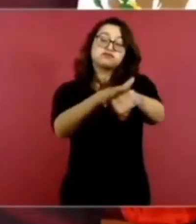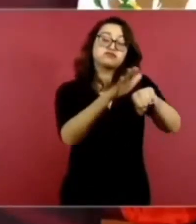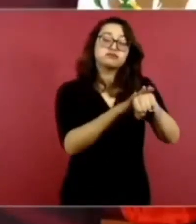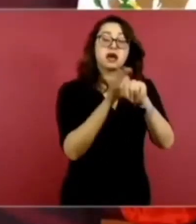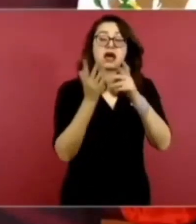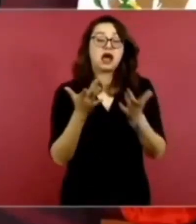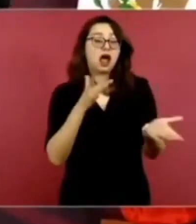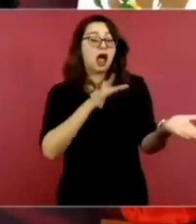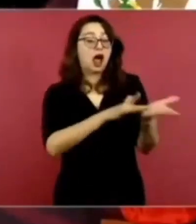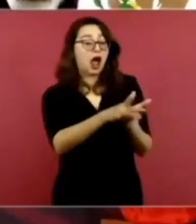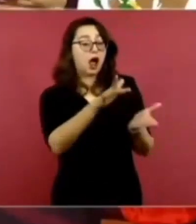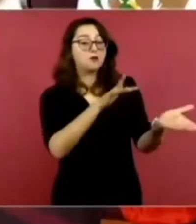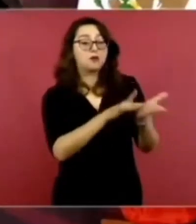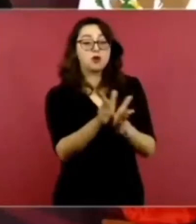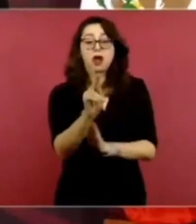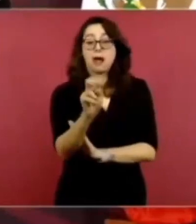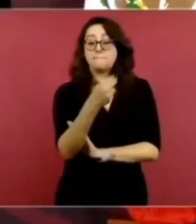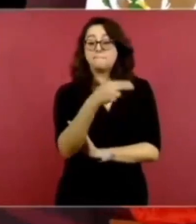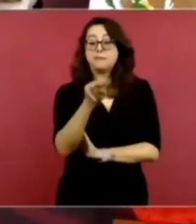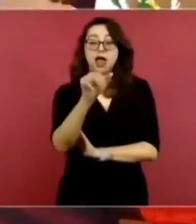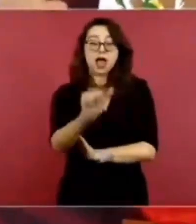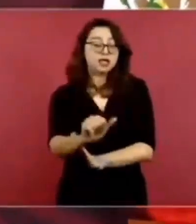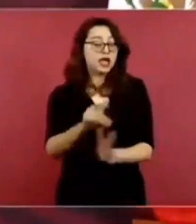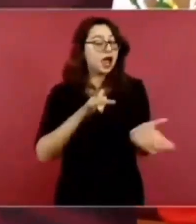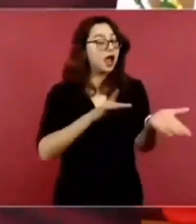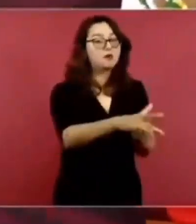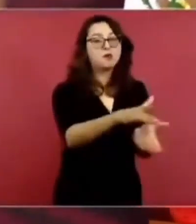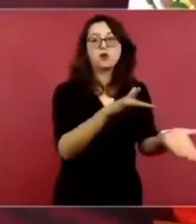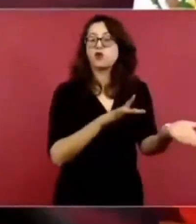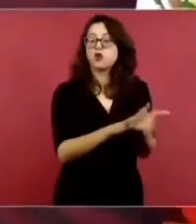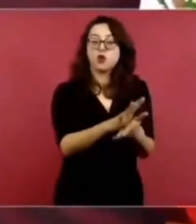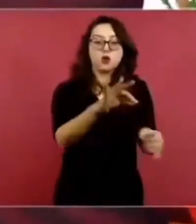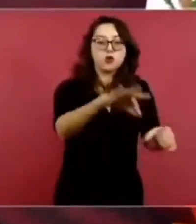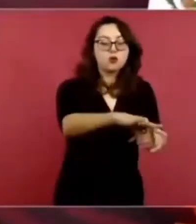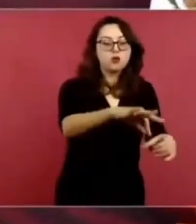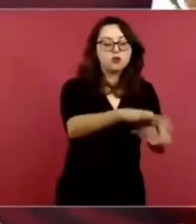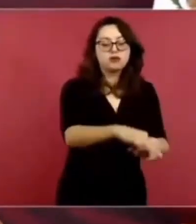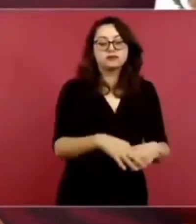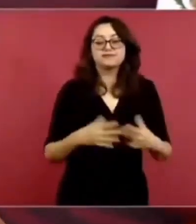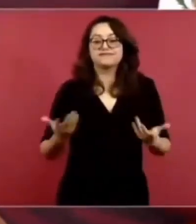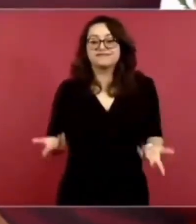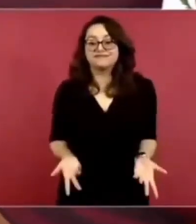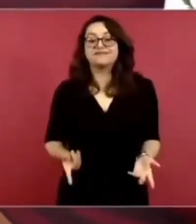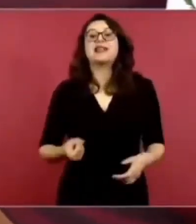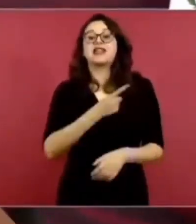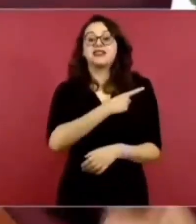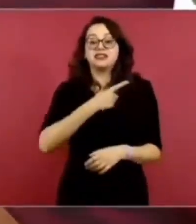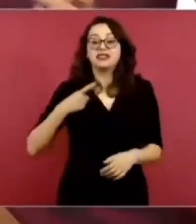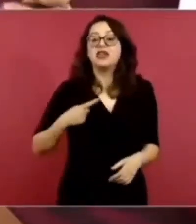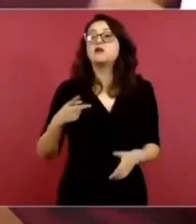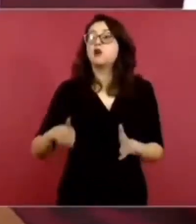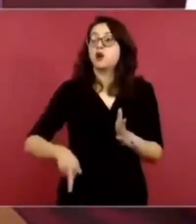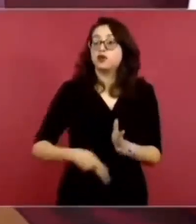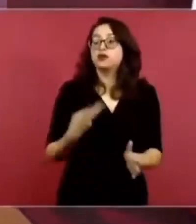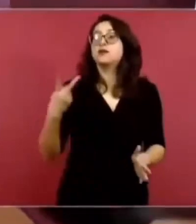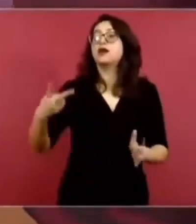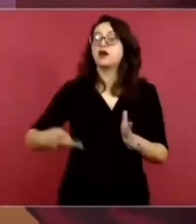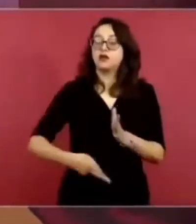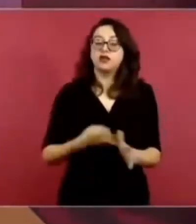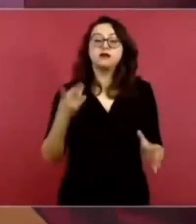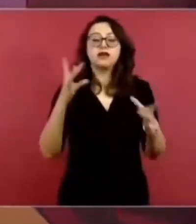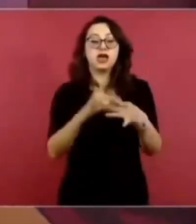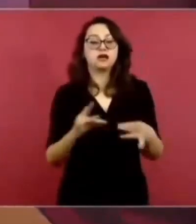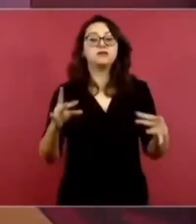tengo que estar recordando esto porque ni modo que se toquen estos temas